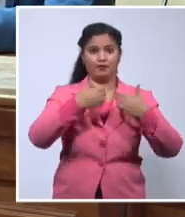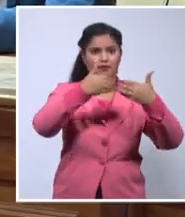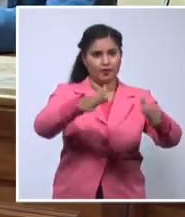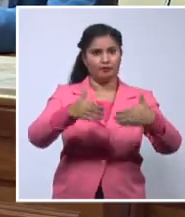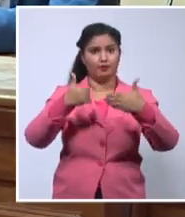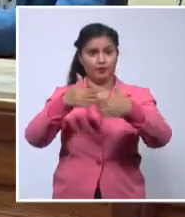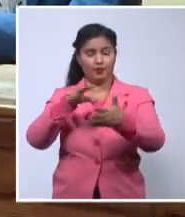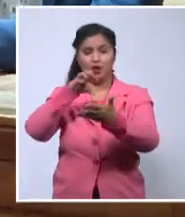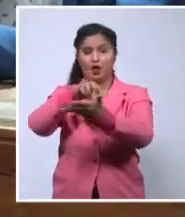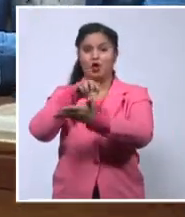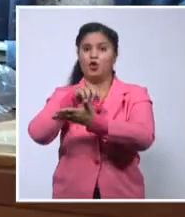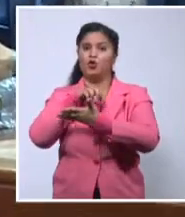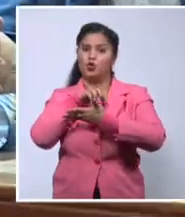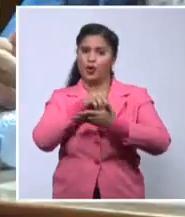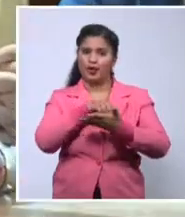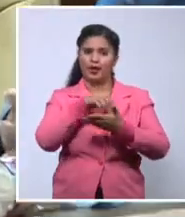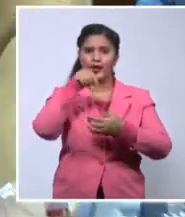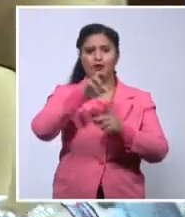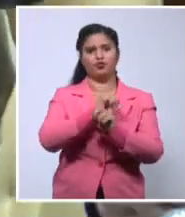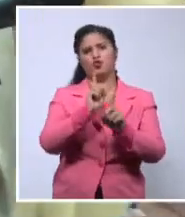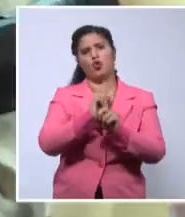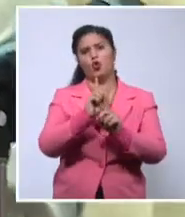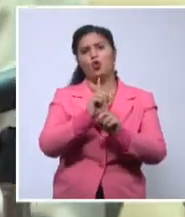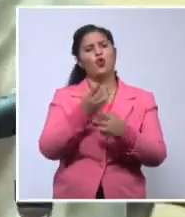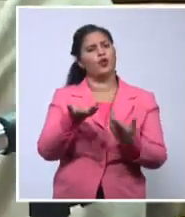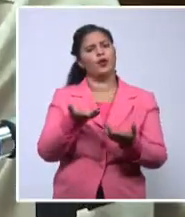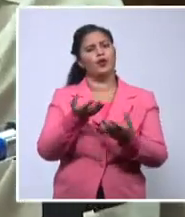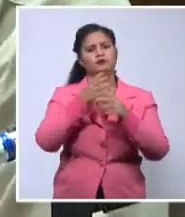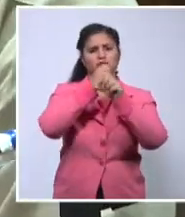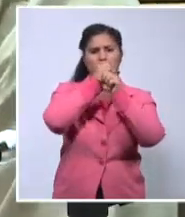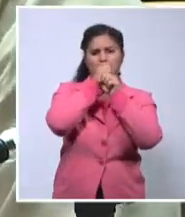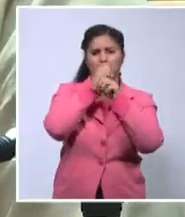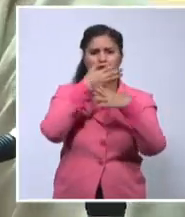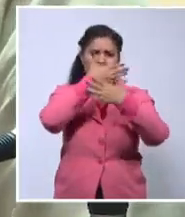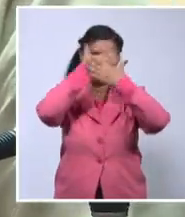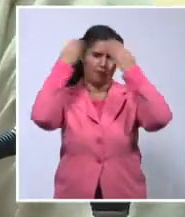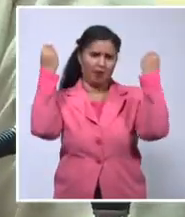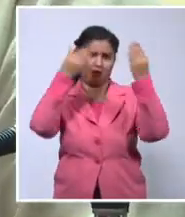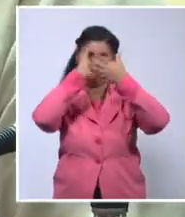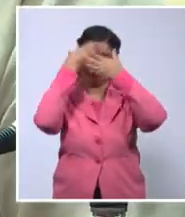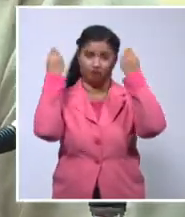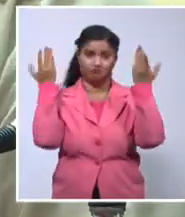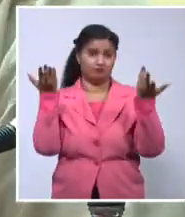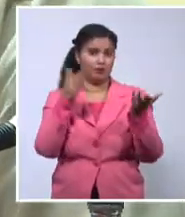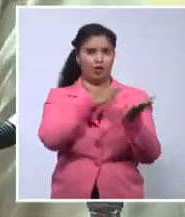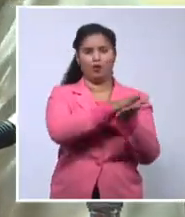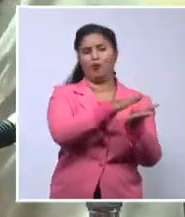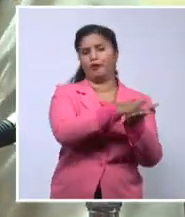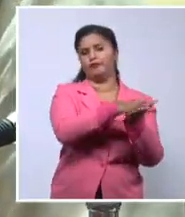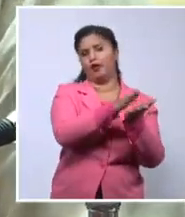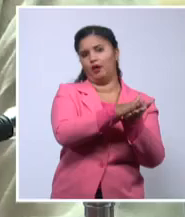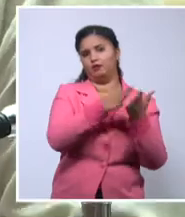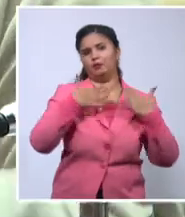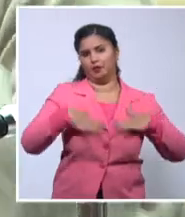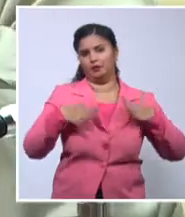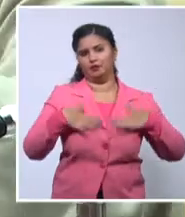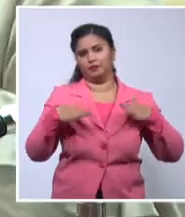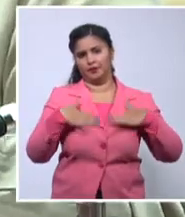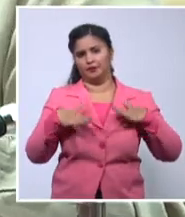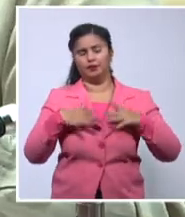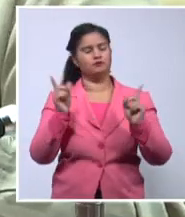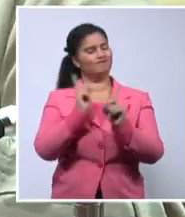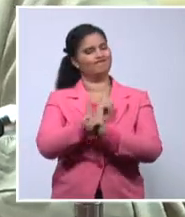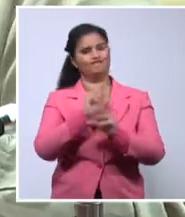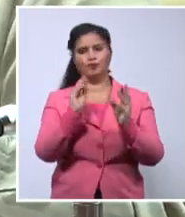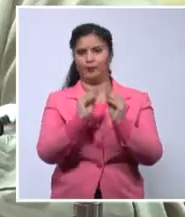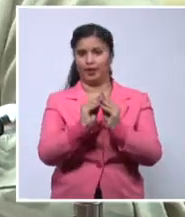Emilio, que no se queden en la promesa o que no se queden en la retórica del diálogo, pero para eso, ¿saben qué? Necesitamos